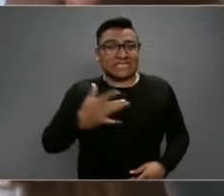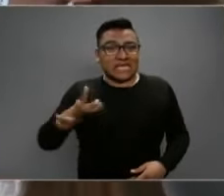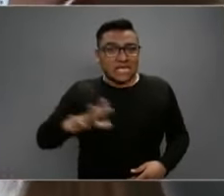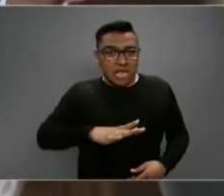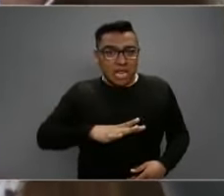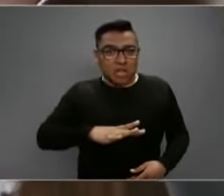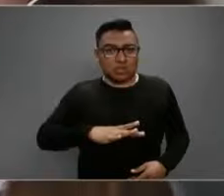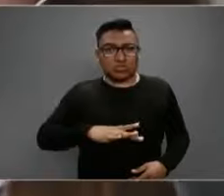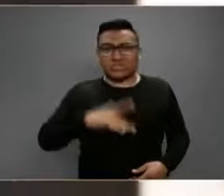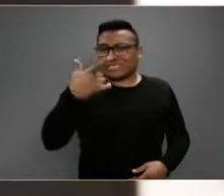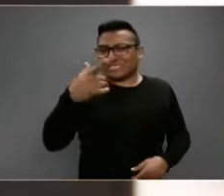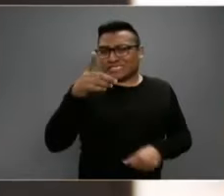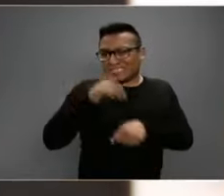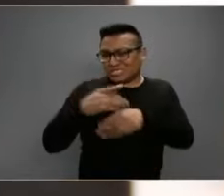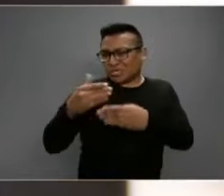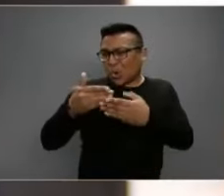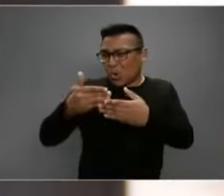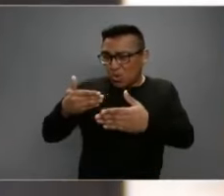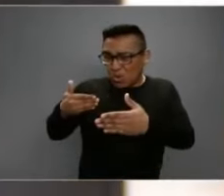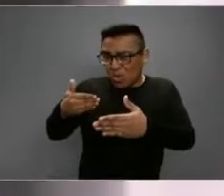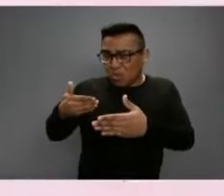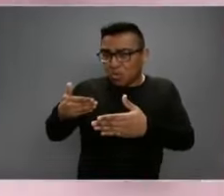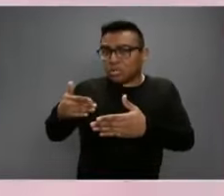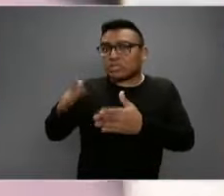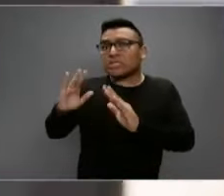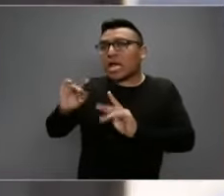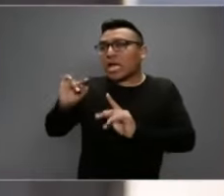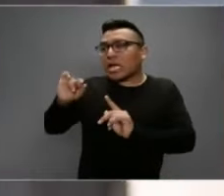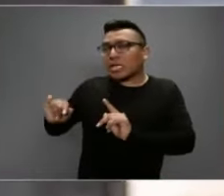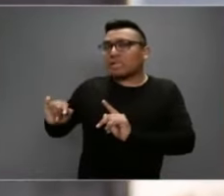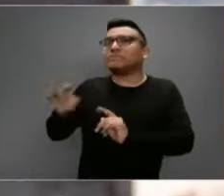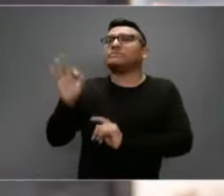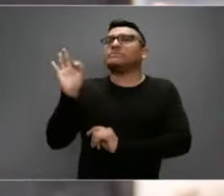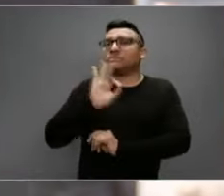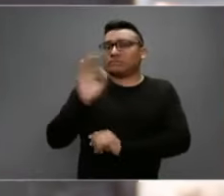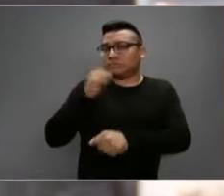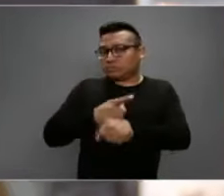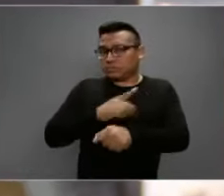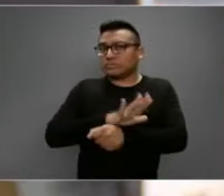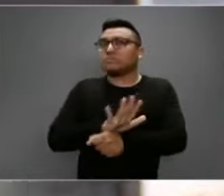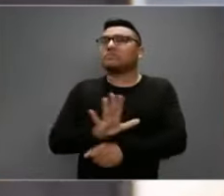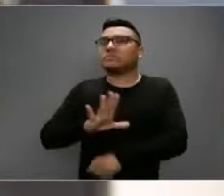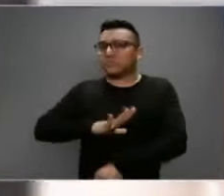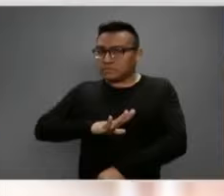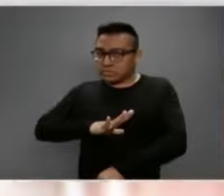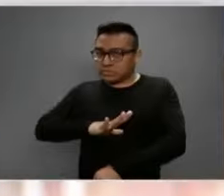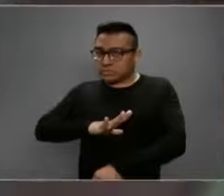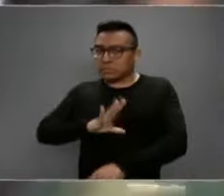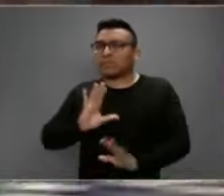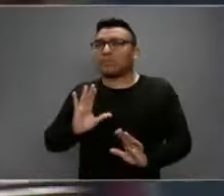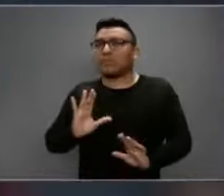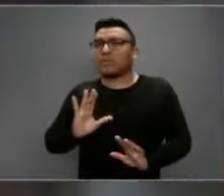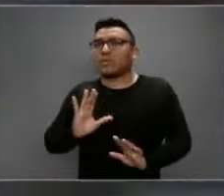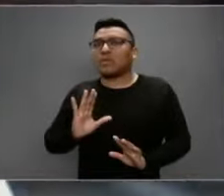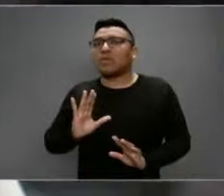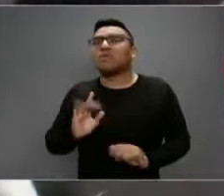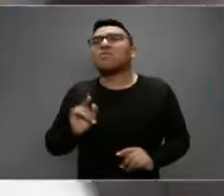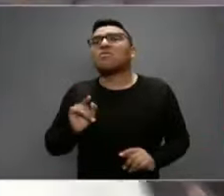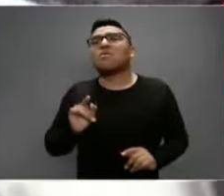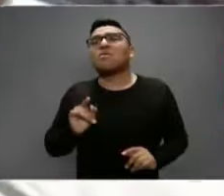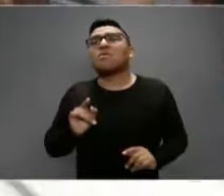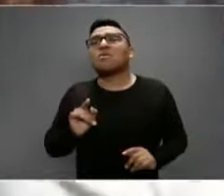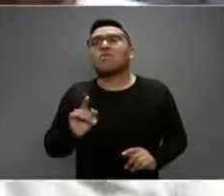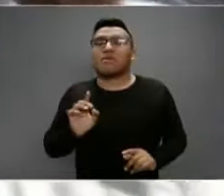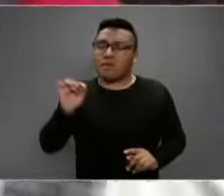siete días es ya un caso sospechoso de coronavirus. Y sobre todo